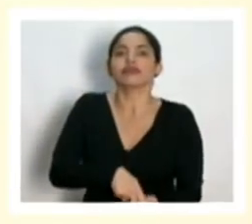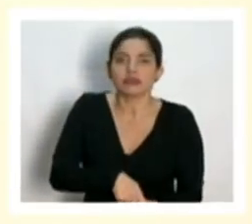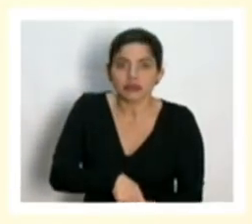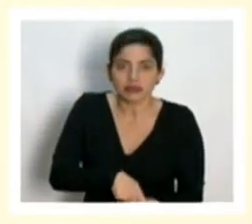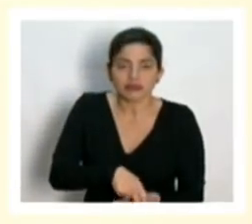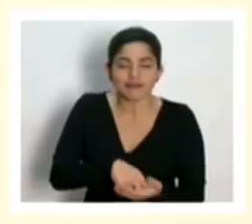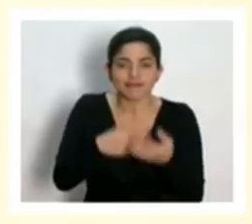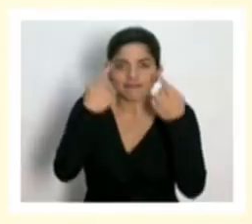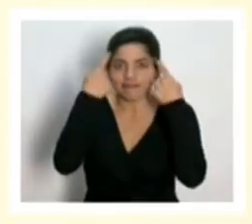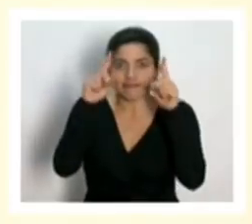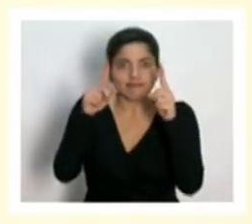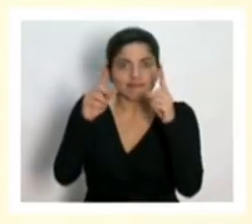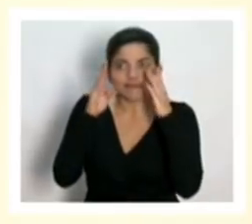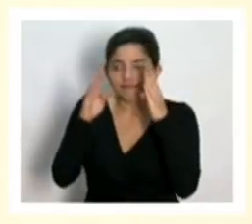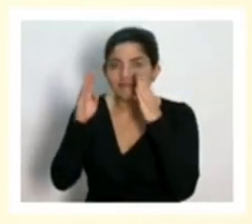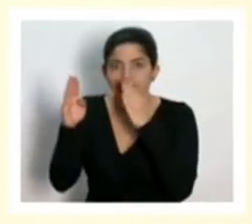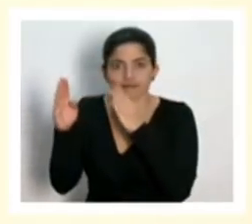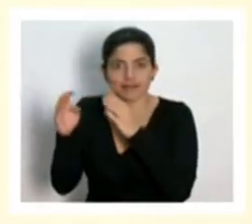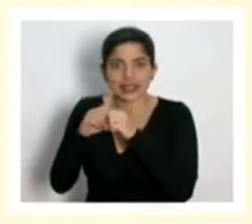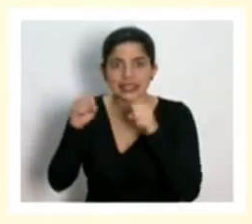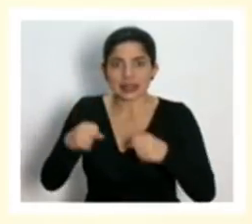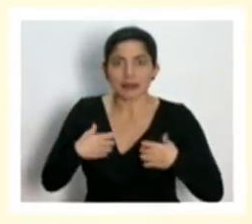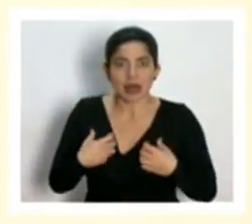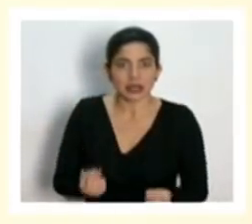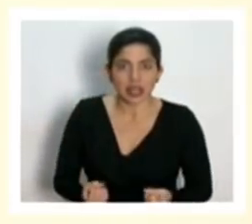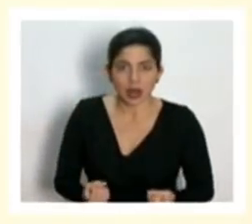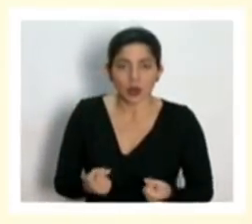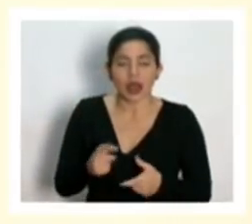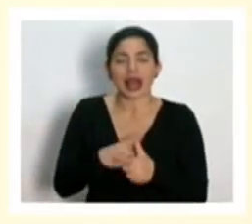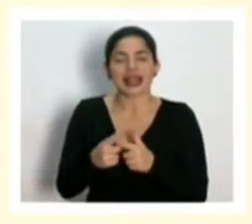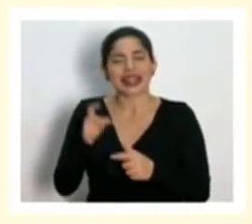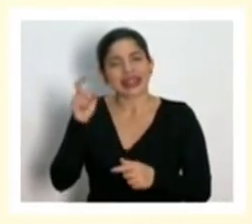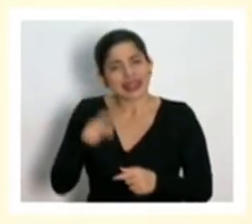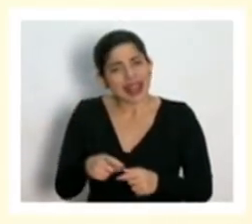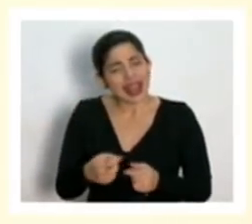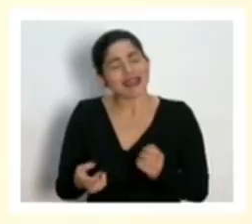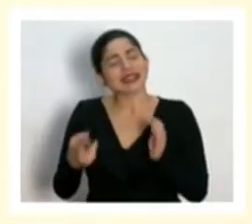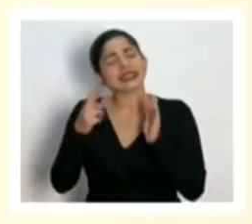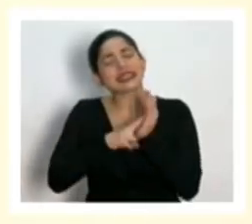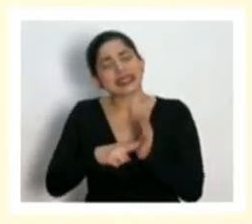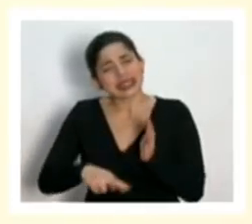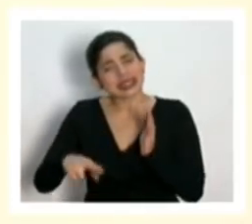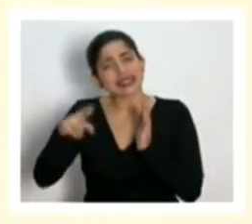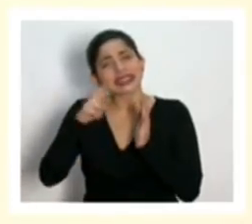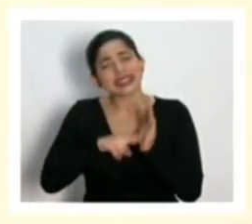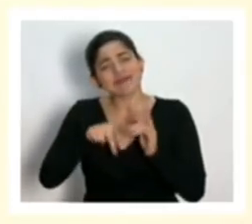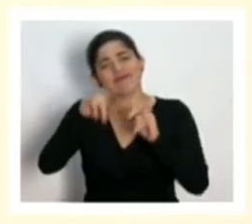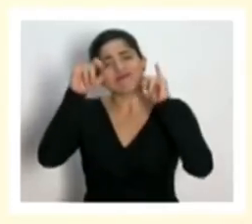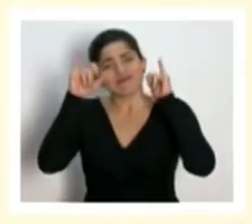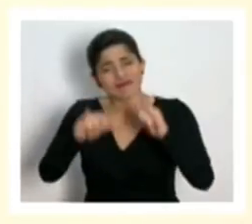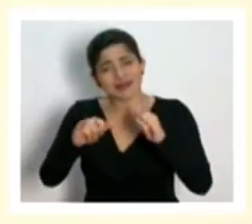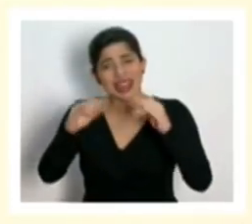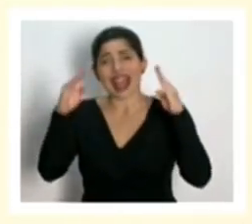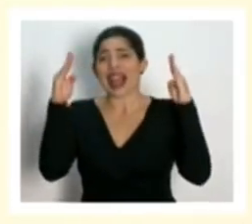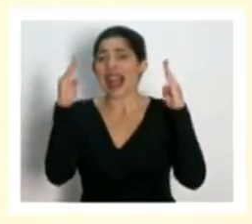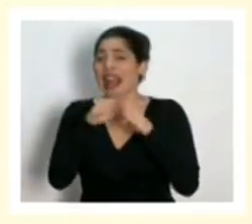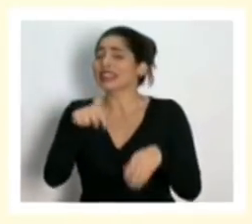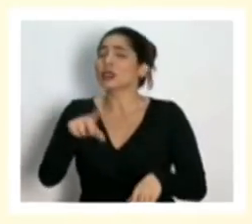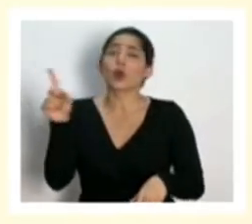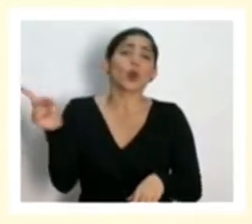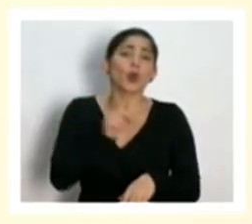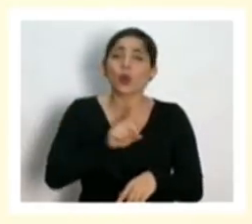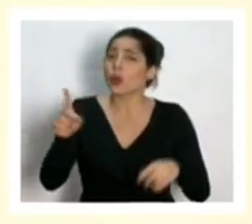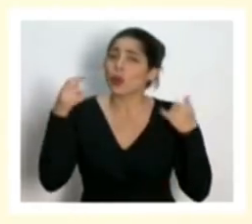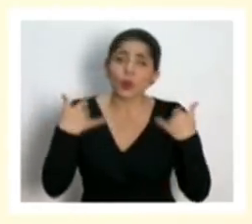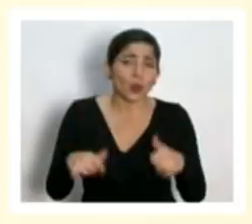por eso tenemos que seguir repitiendo una y otra vez quédese en casa esto no es jugando